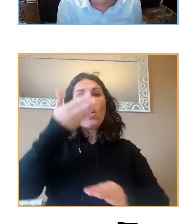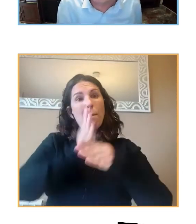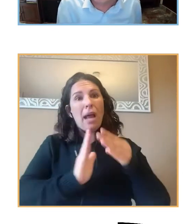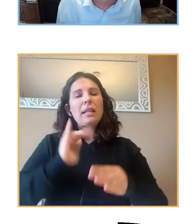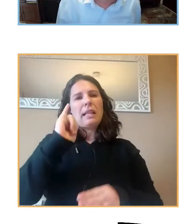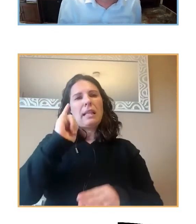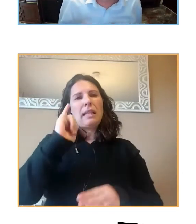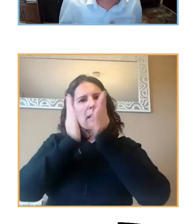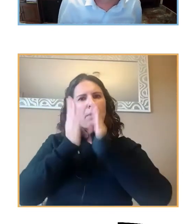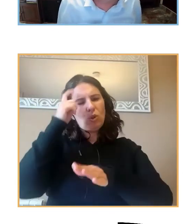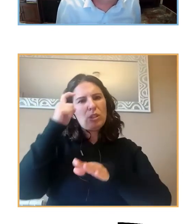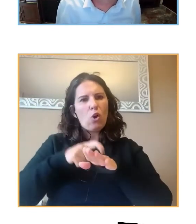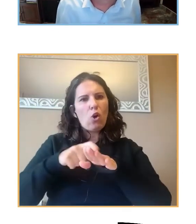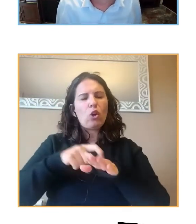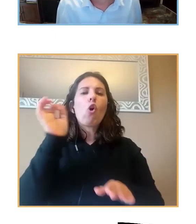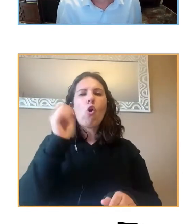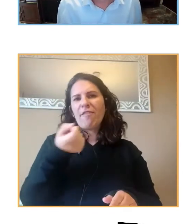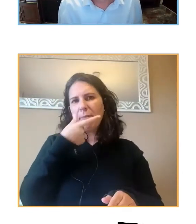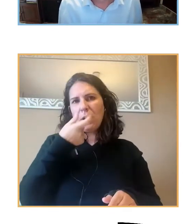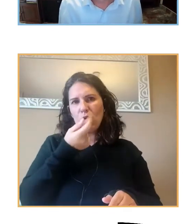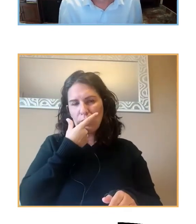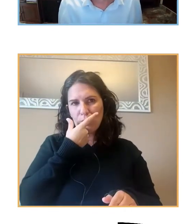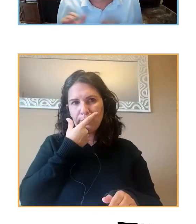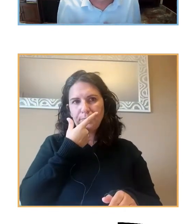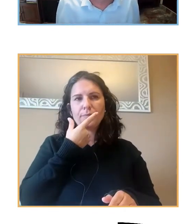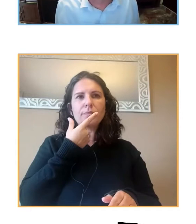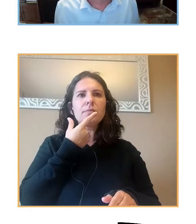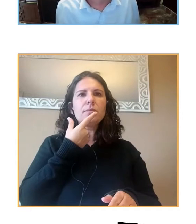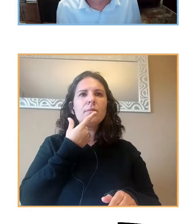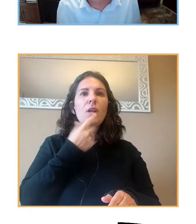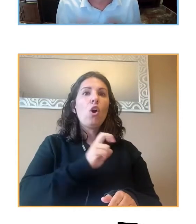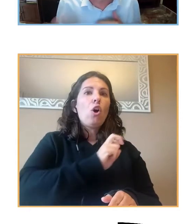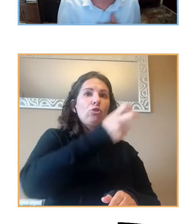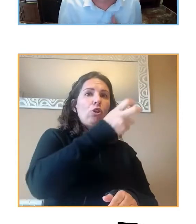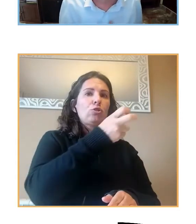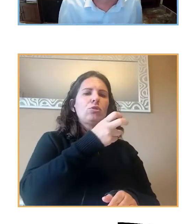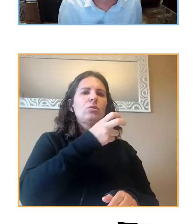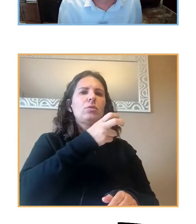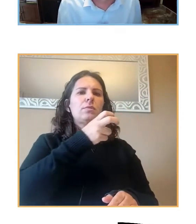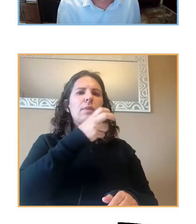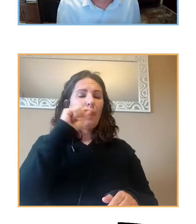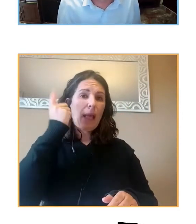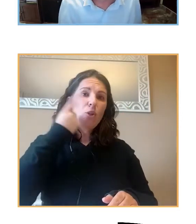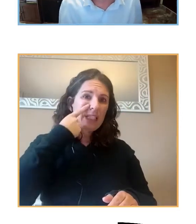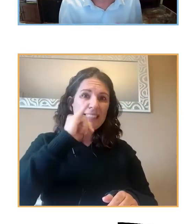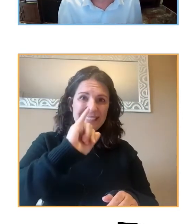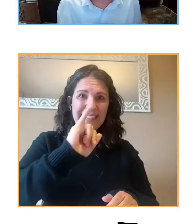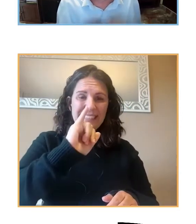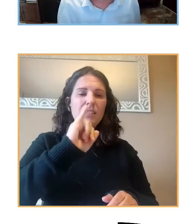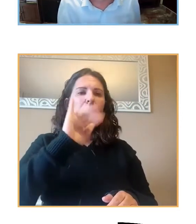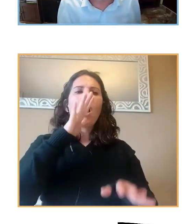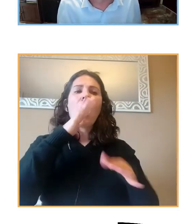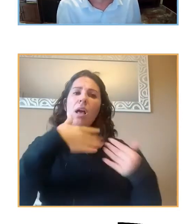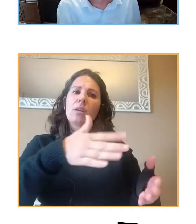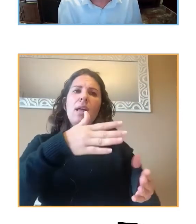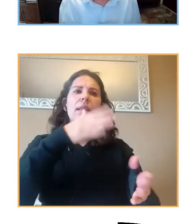psicológico o farmacológico, mientras que otros, aunque han sido diagnosticados, no siguen actualmente